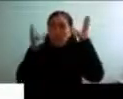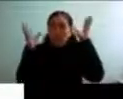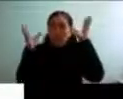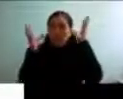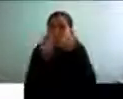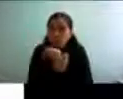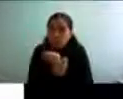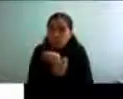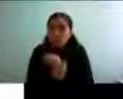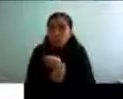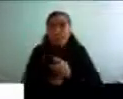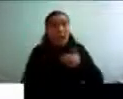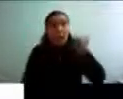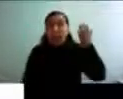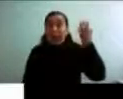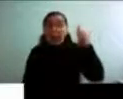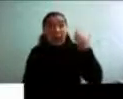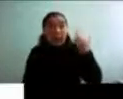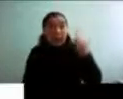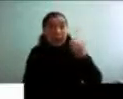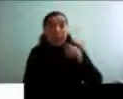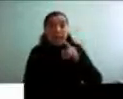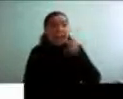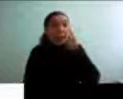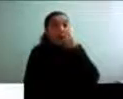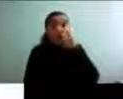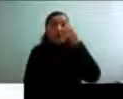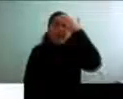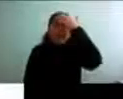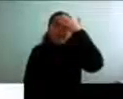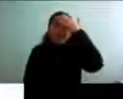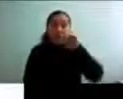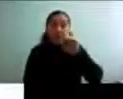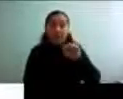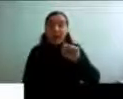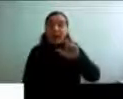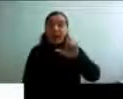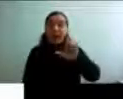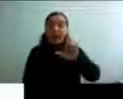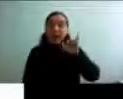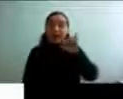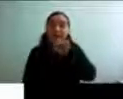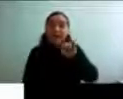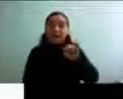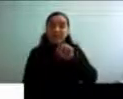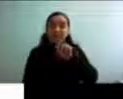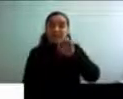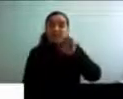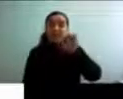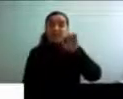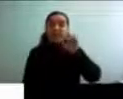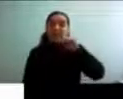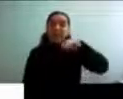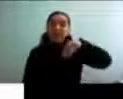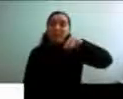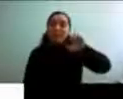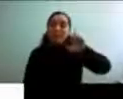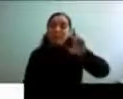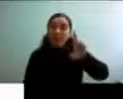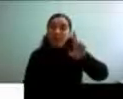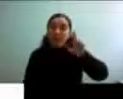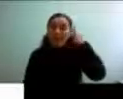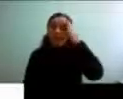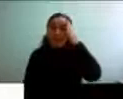consulta que antes no existía porque antes la gente no conocía el concepto de la enfermedad de Alzheimer. Hoy en día todo el mundo lo conoce y provoca mucho